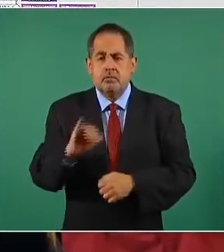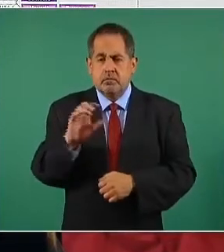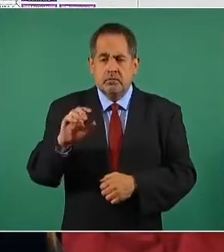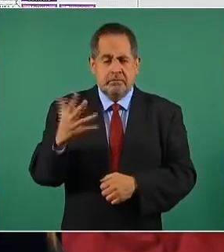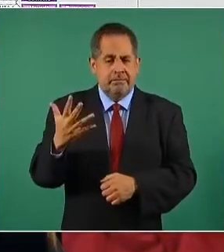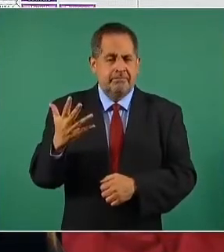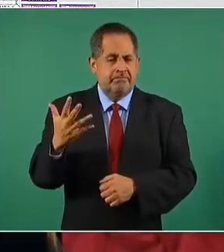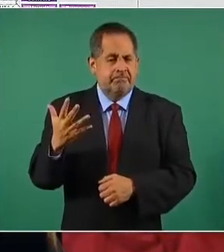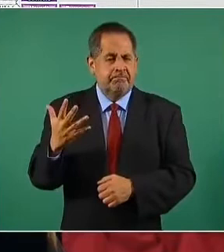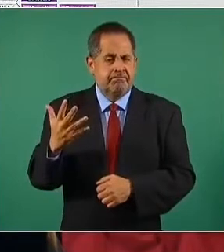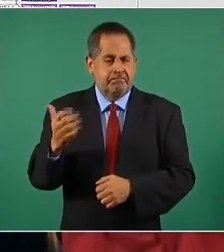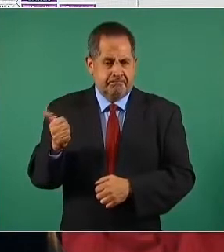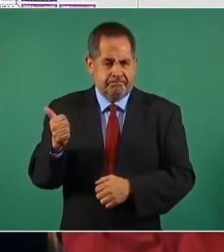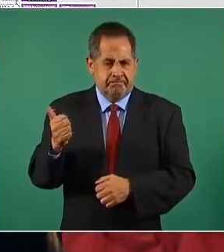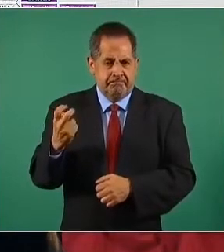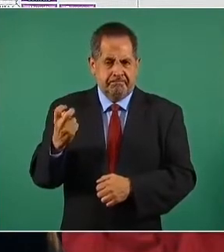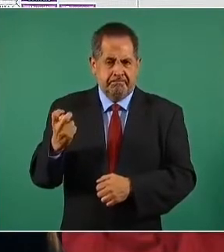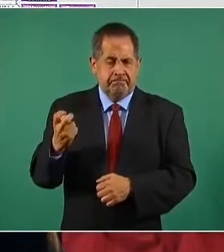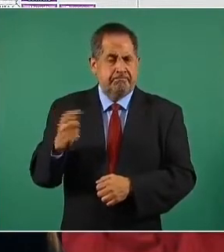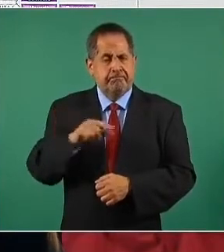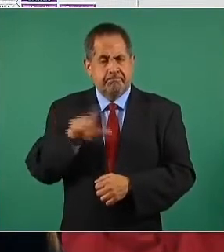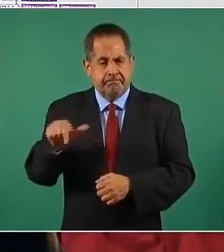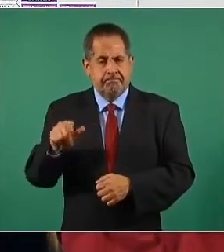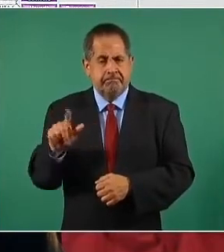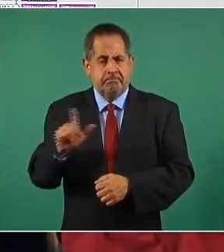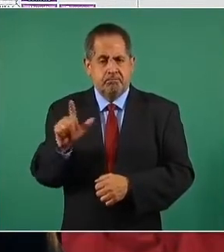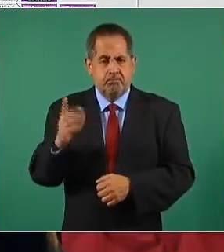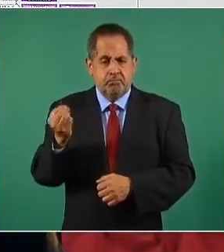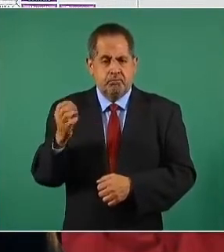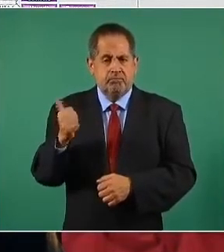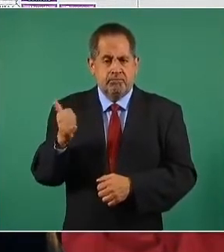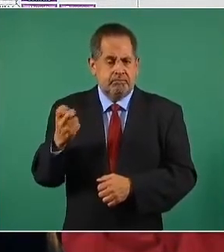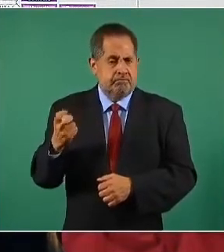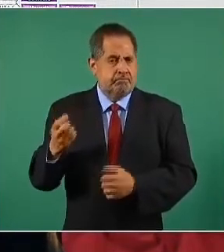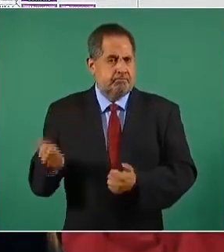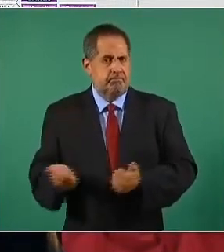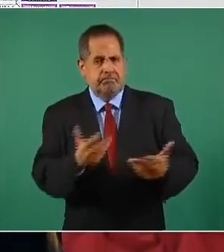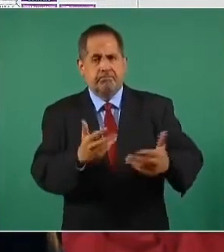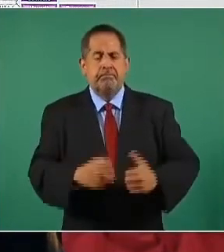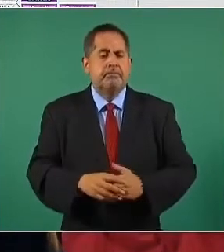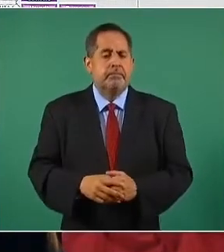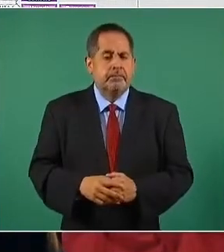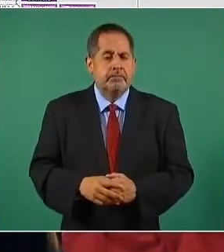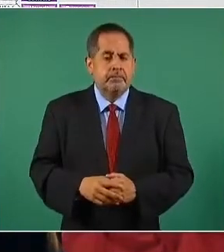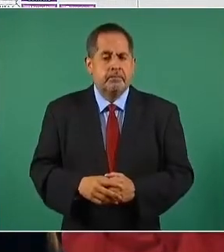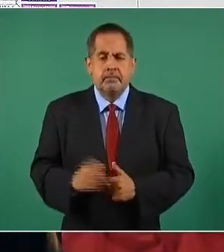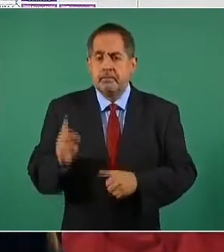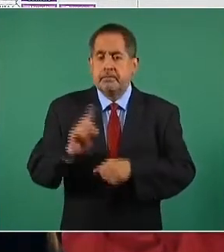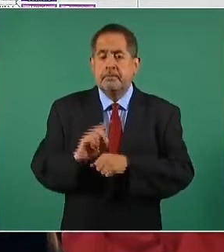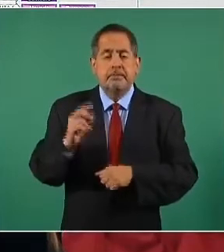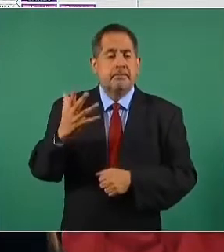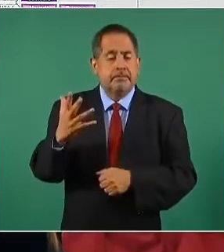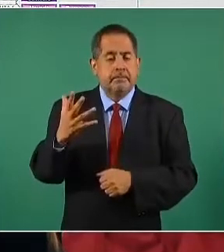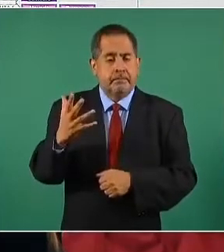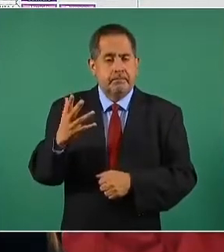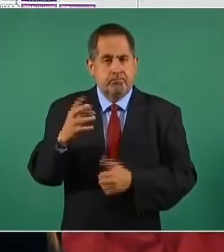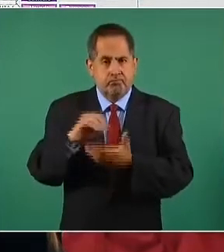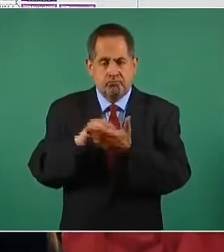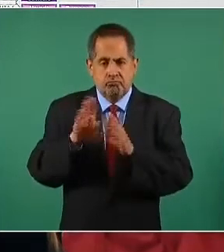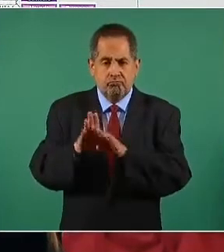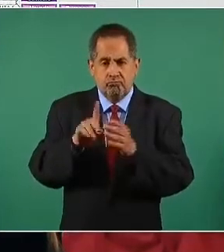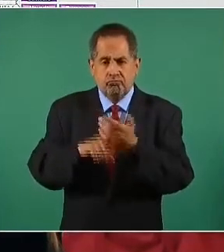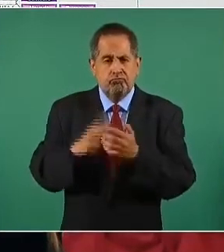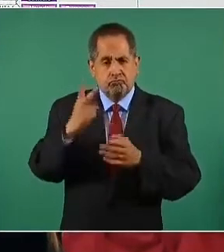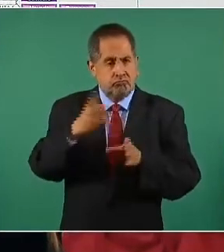5 de agosto y el lunes 9 de agosto. El día 5 se establecieron